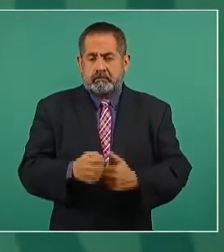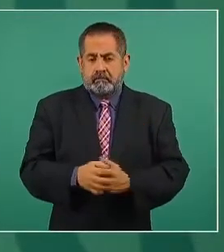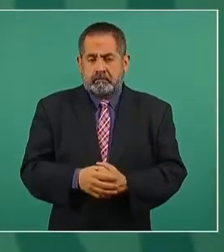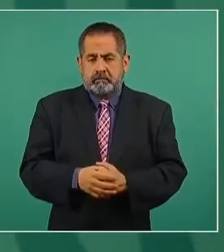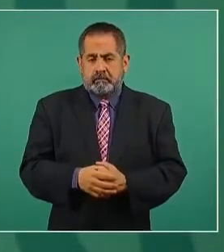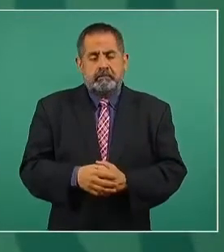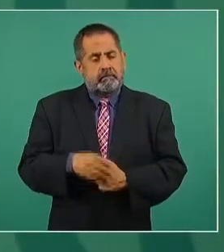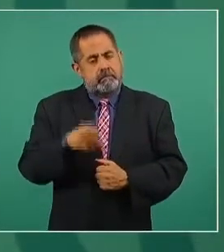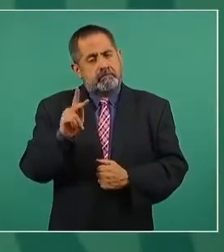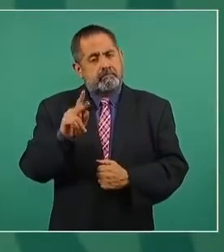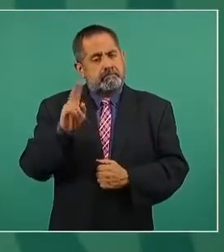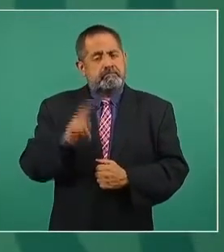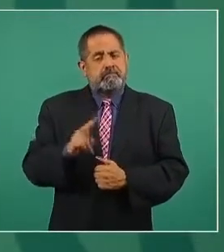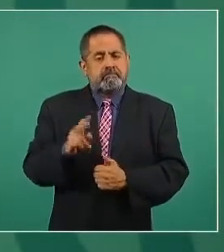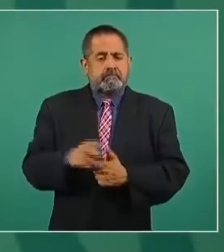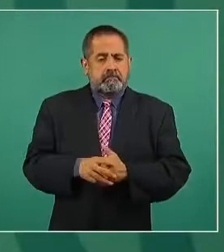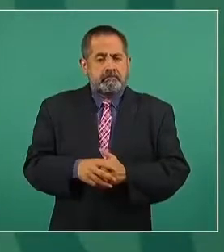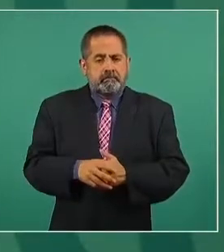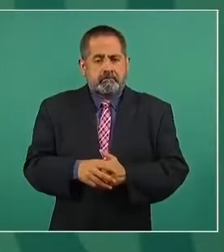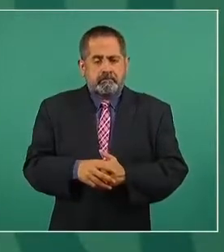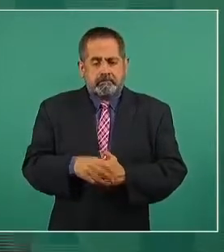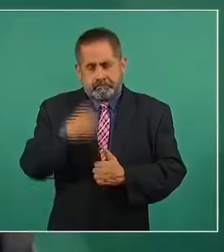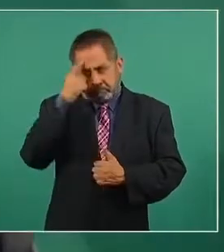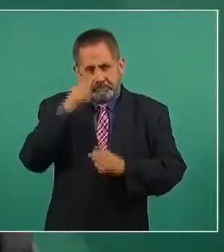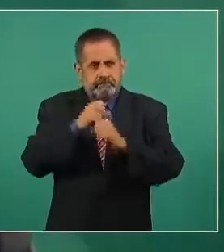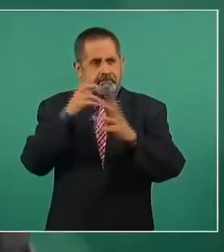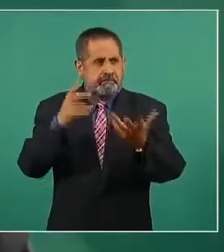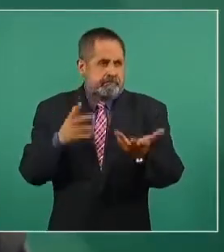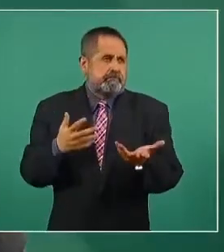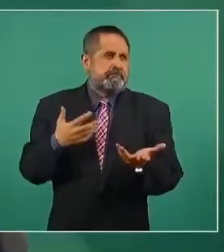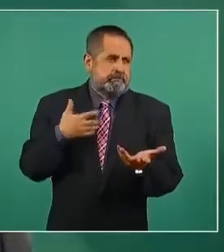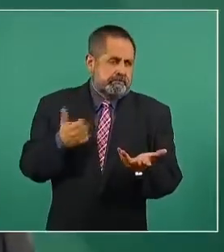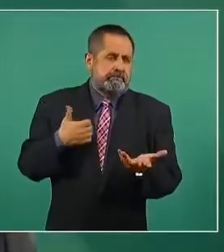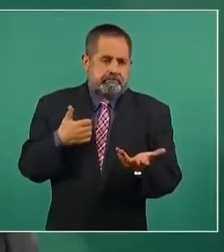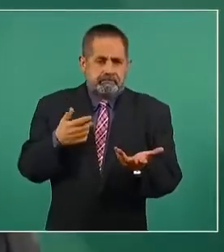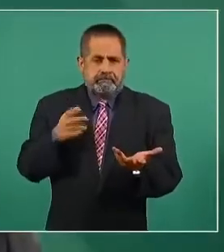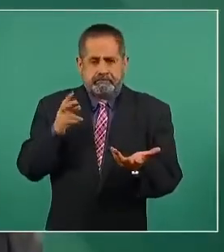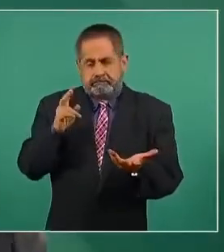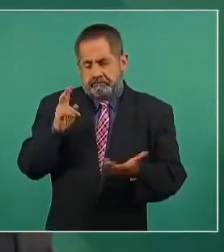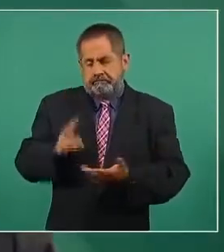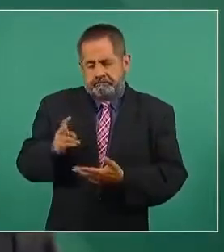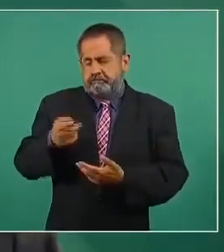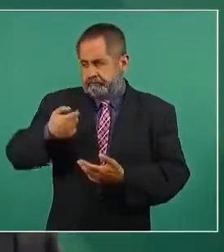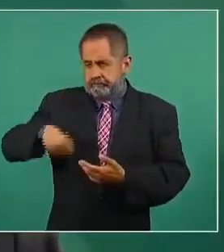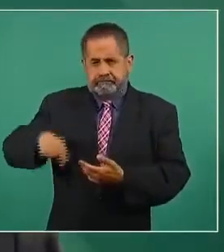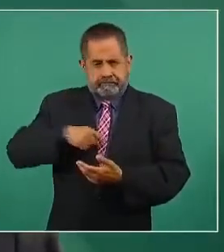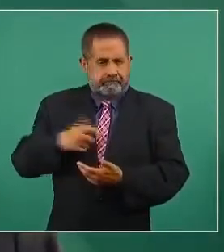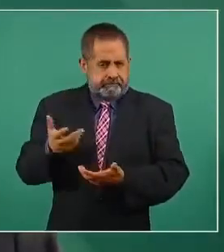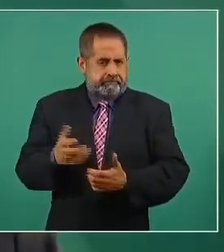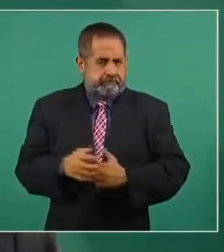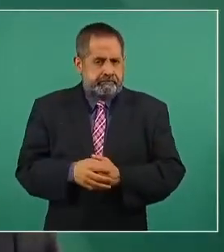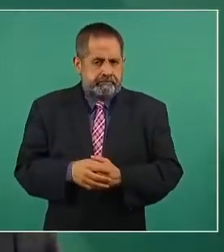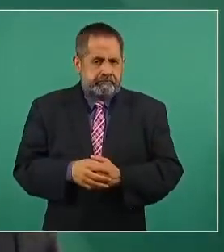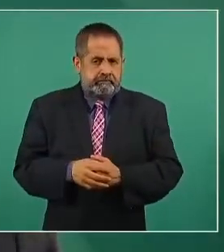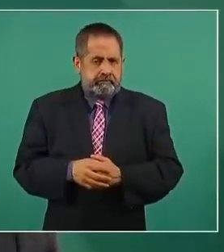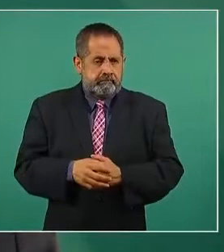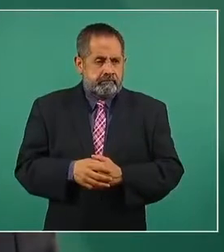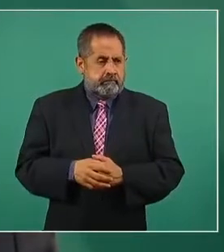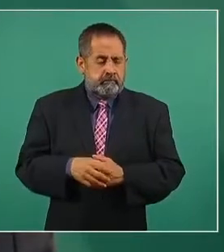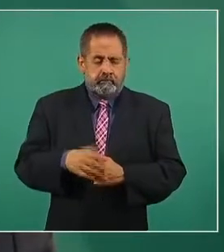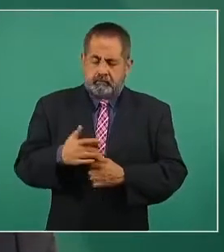Pero sí ayuda a entender que nada humano